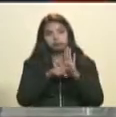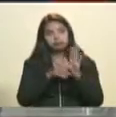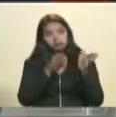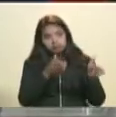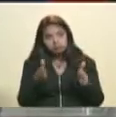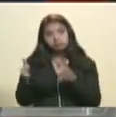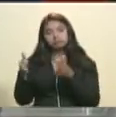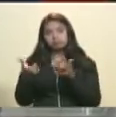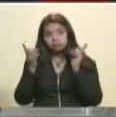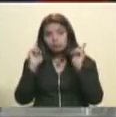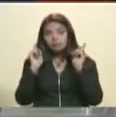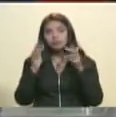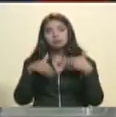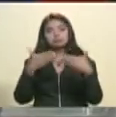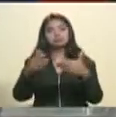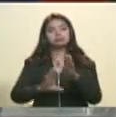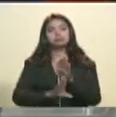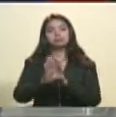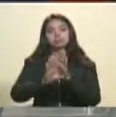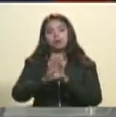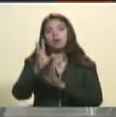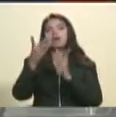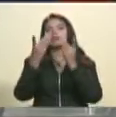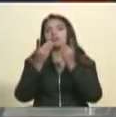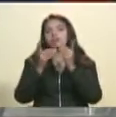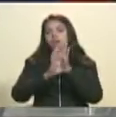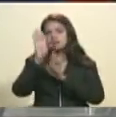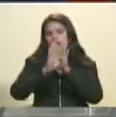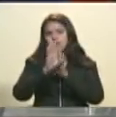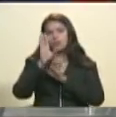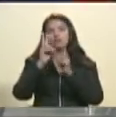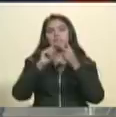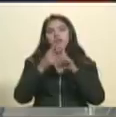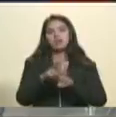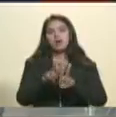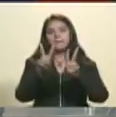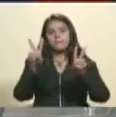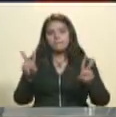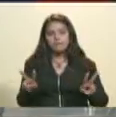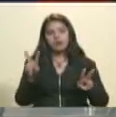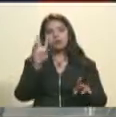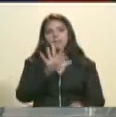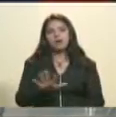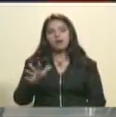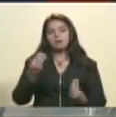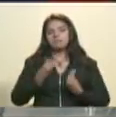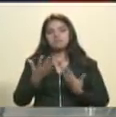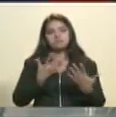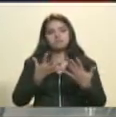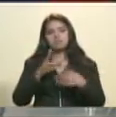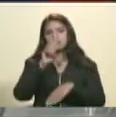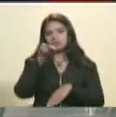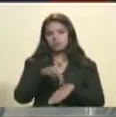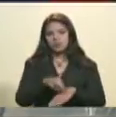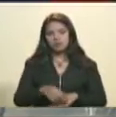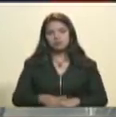permitan mantener el crecimiento, el desarrollo y la paz necesaria para la convivencia nacional.